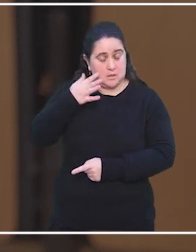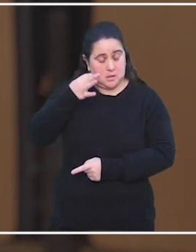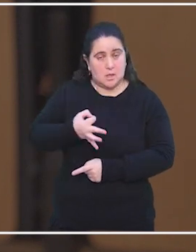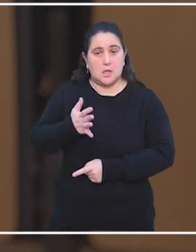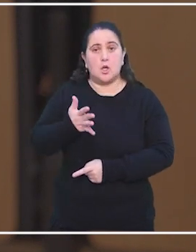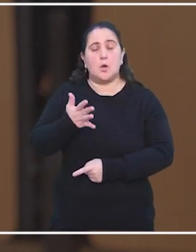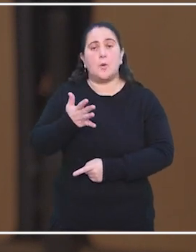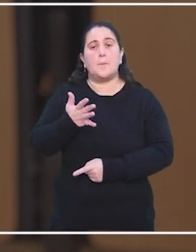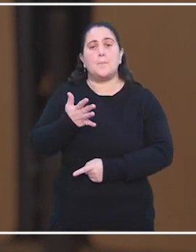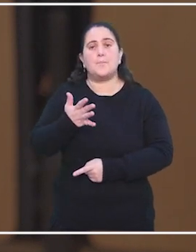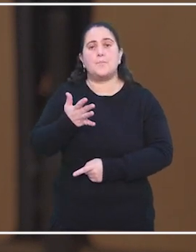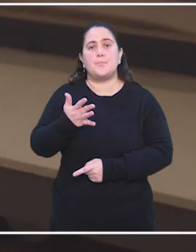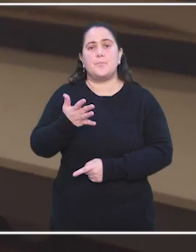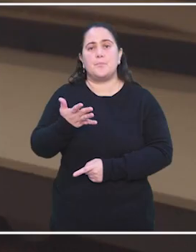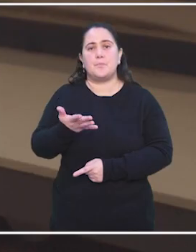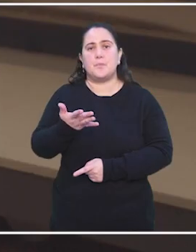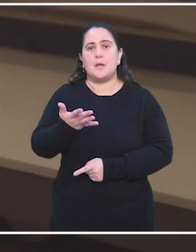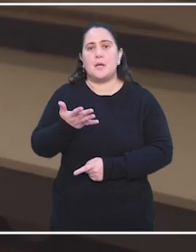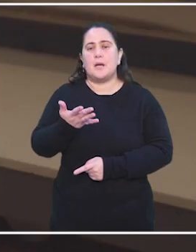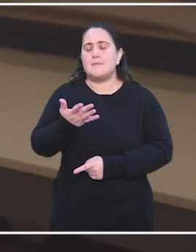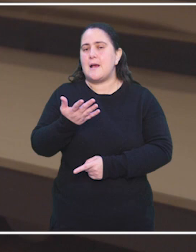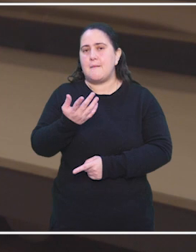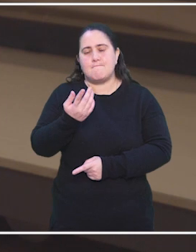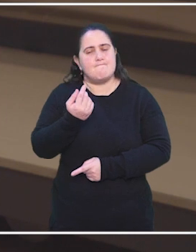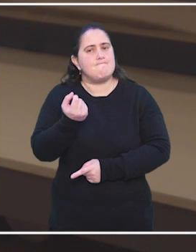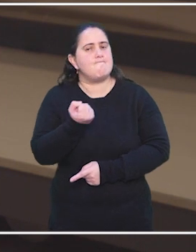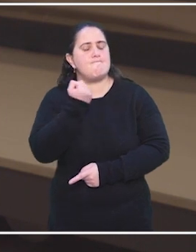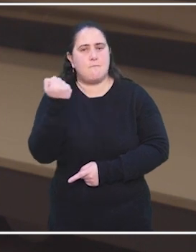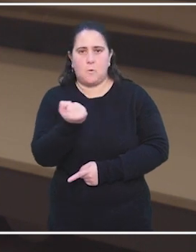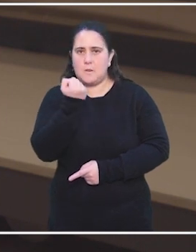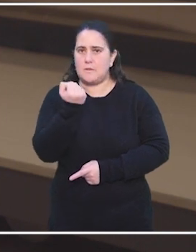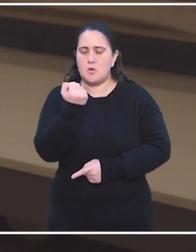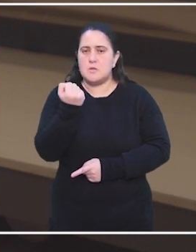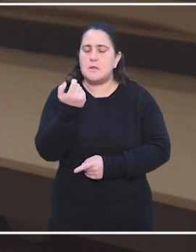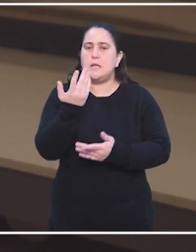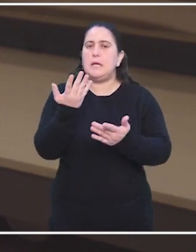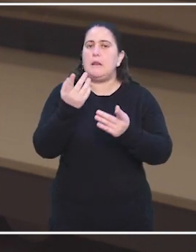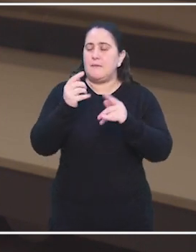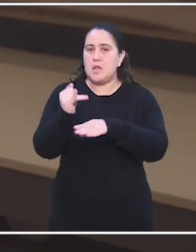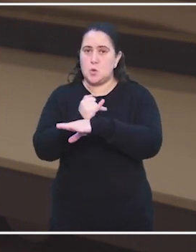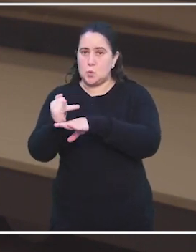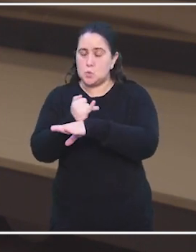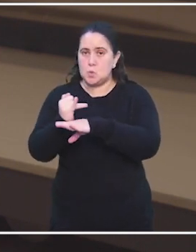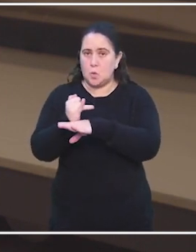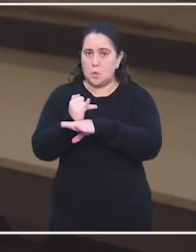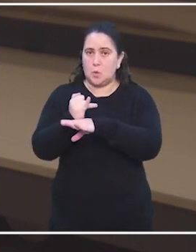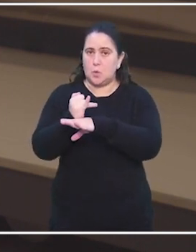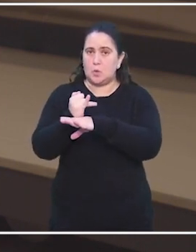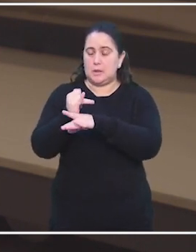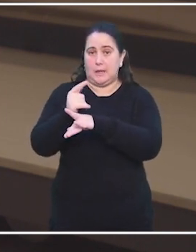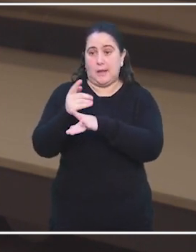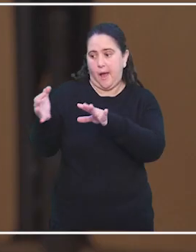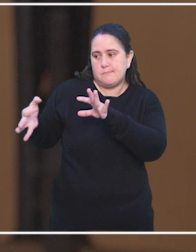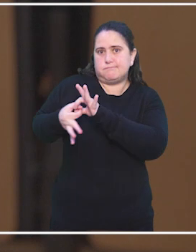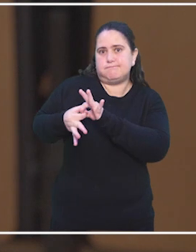las prioridades de las instituciones de las que